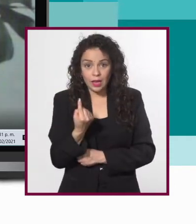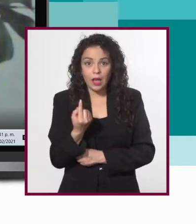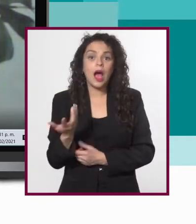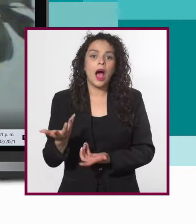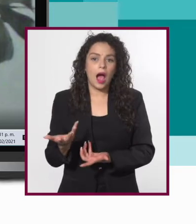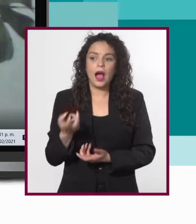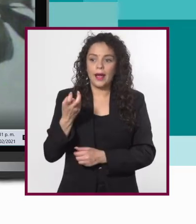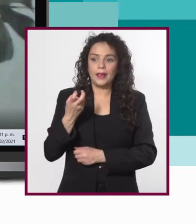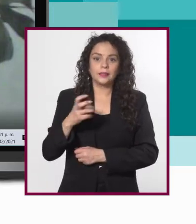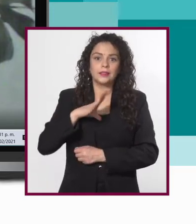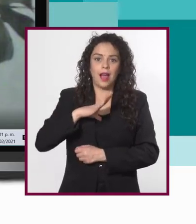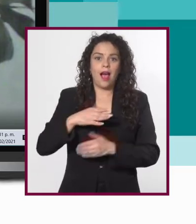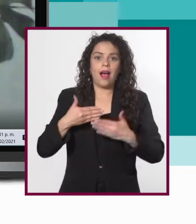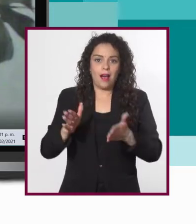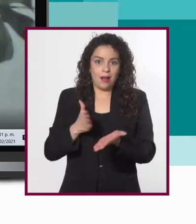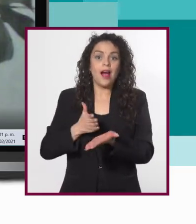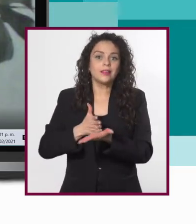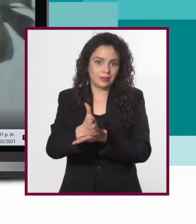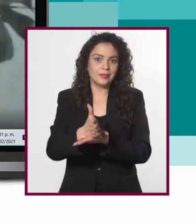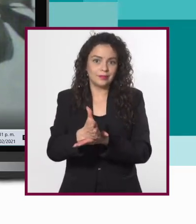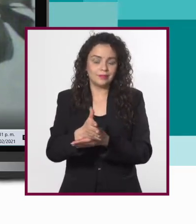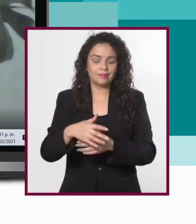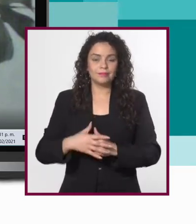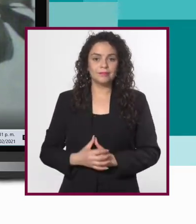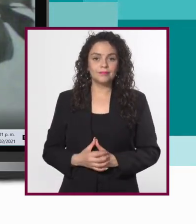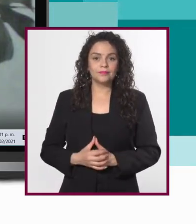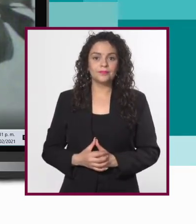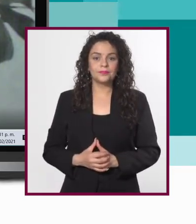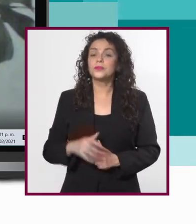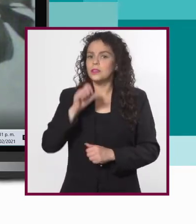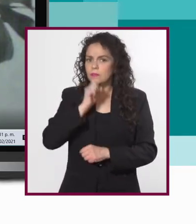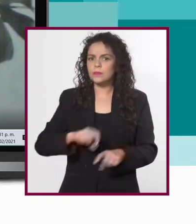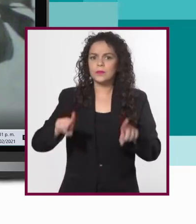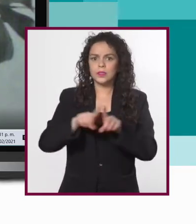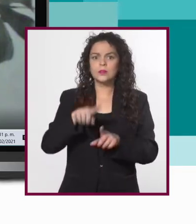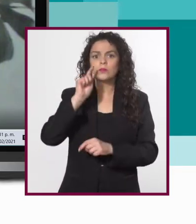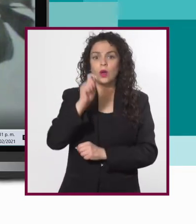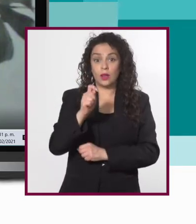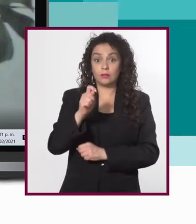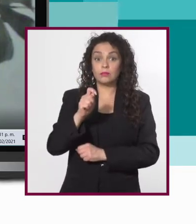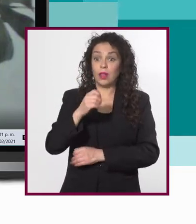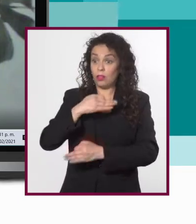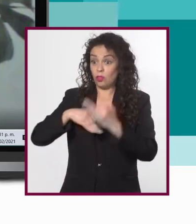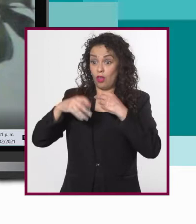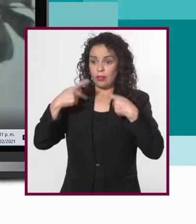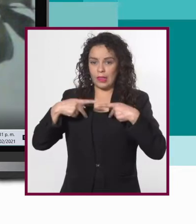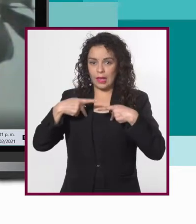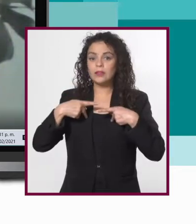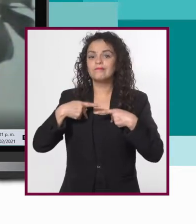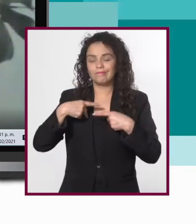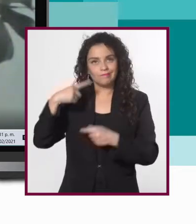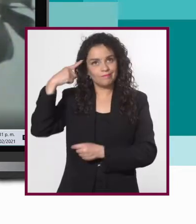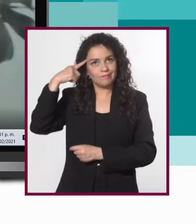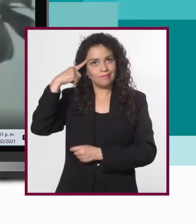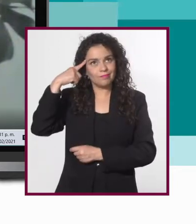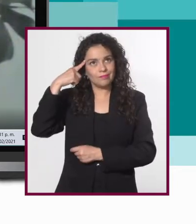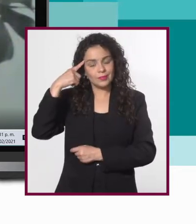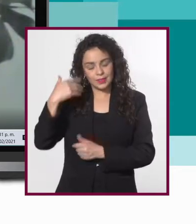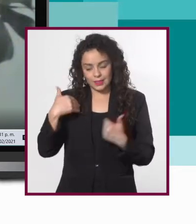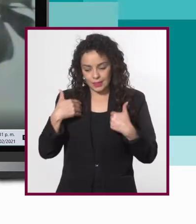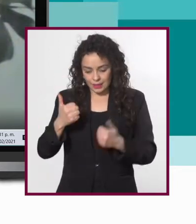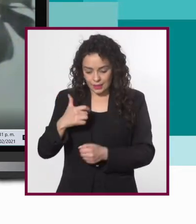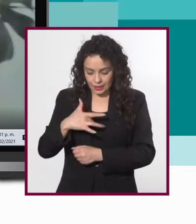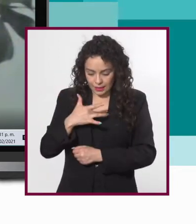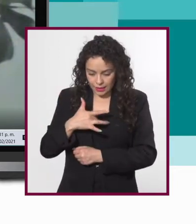para poder tener ese acceso. Y también que puedan estar sensibilizados, que pueden llegar